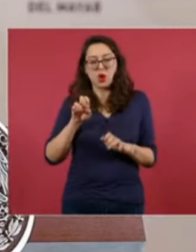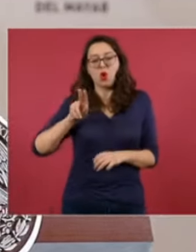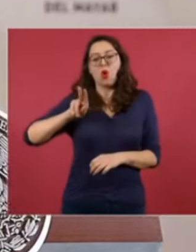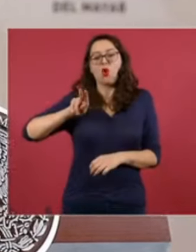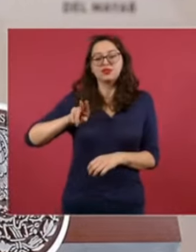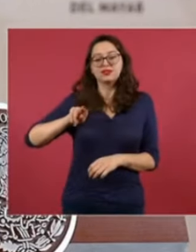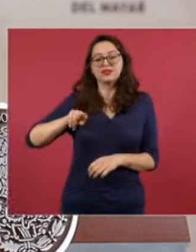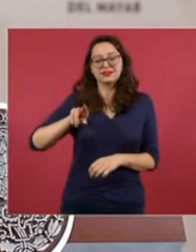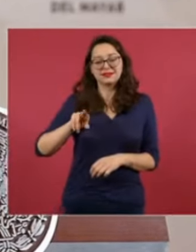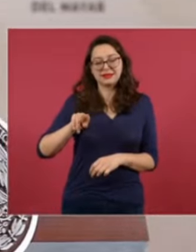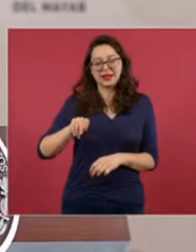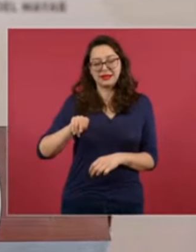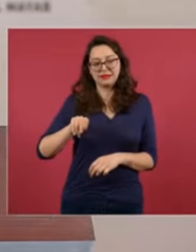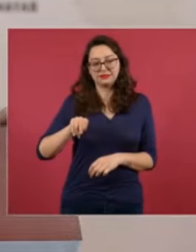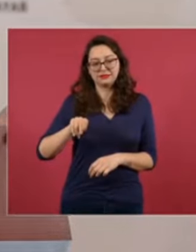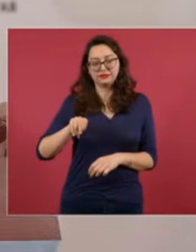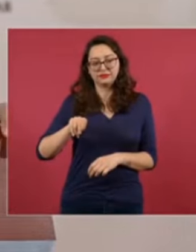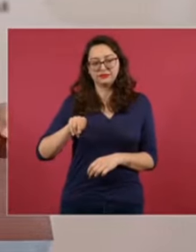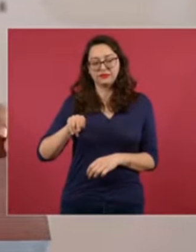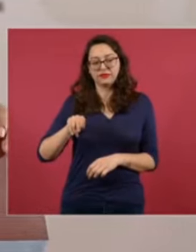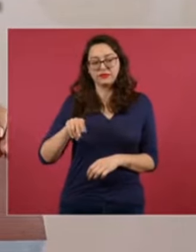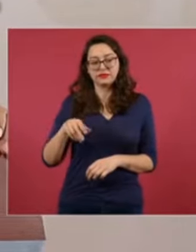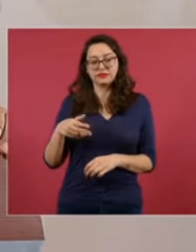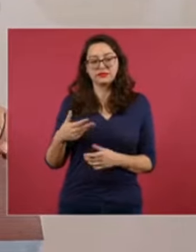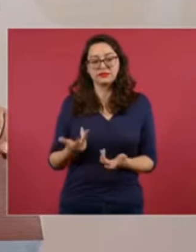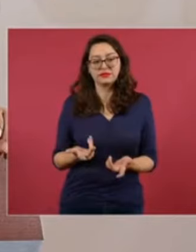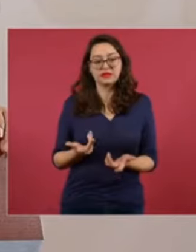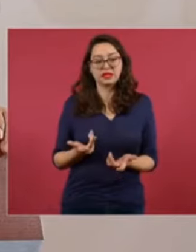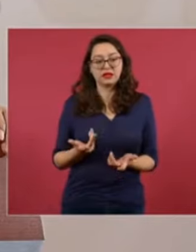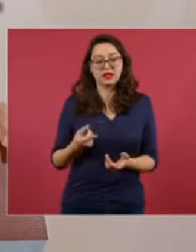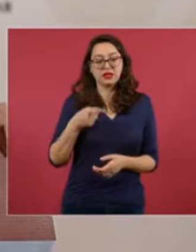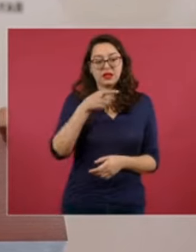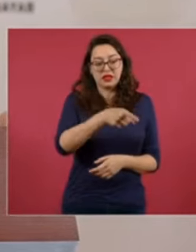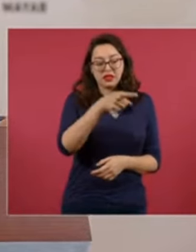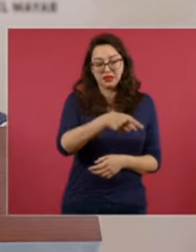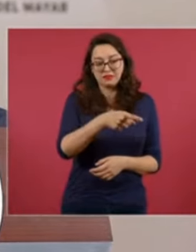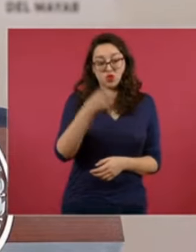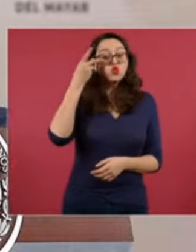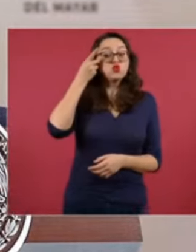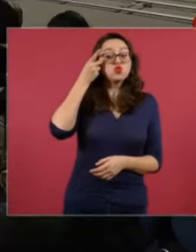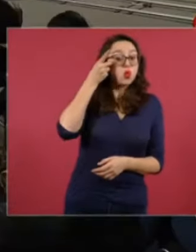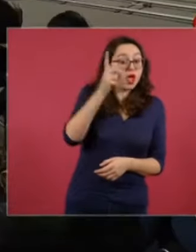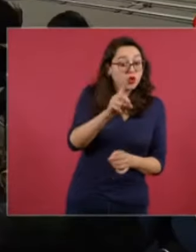todavía... Jorge tenía ideas progresistas.